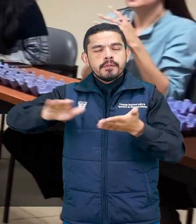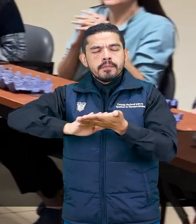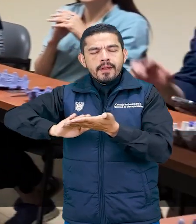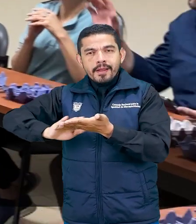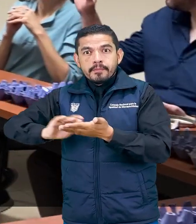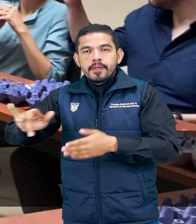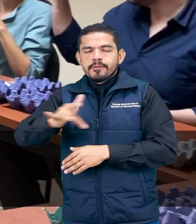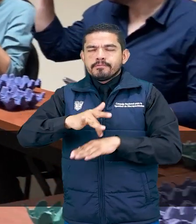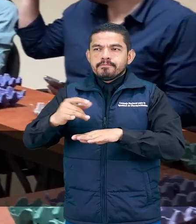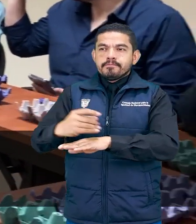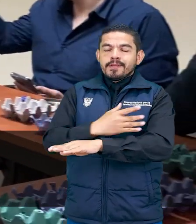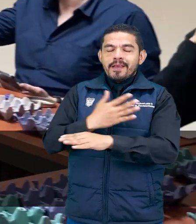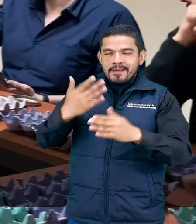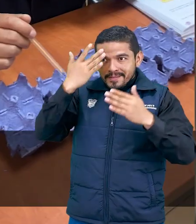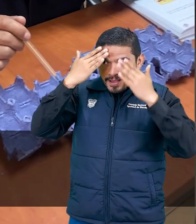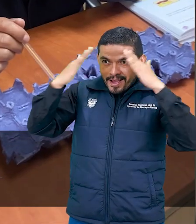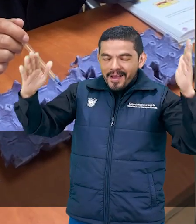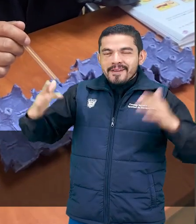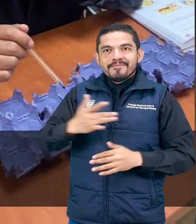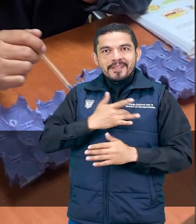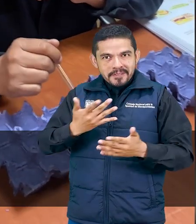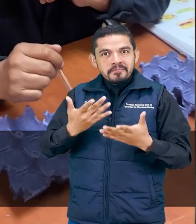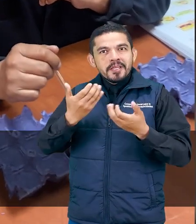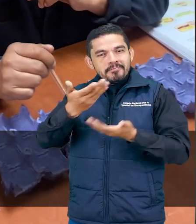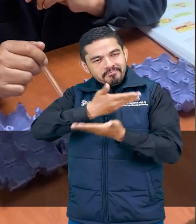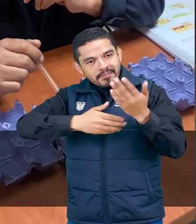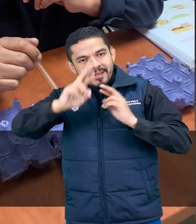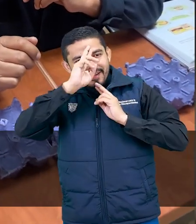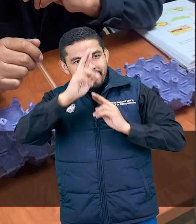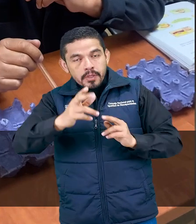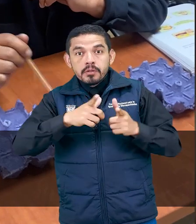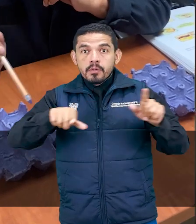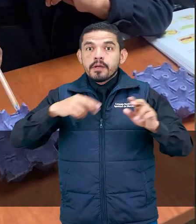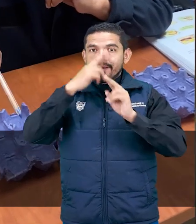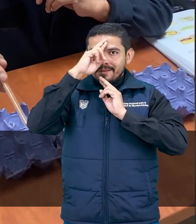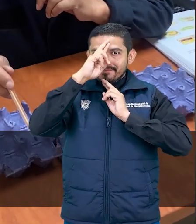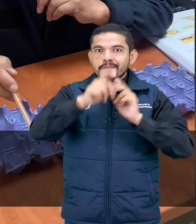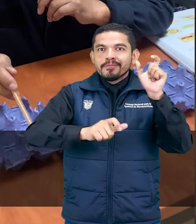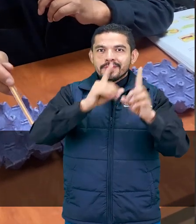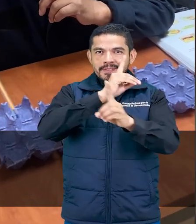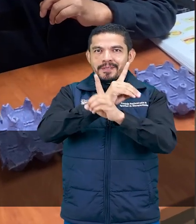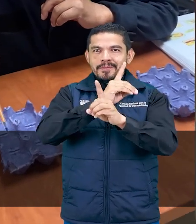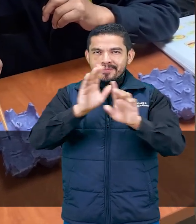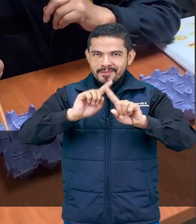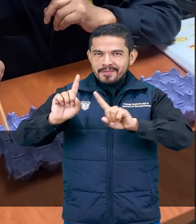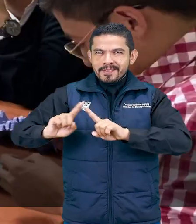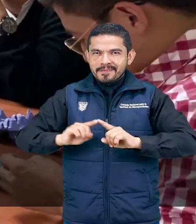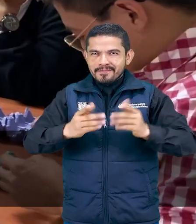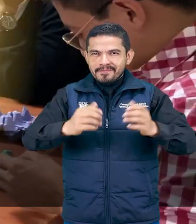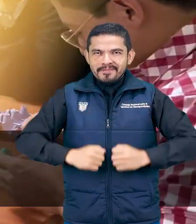finalidad de sensibilizar y motivar al personal en el buen trato y lenguaje positivo hacia las personas con